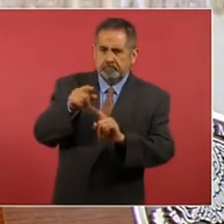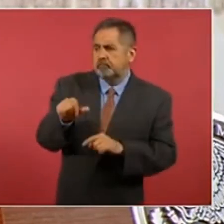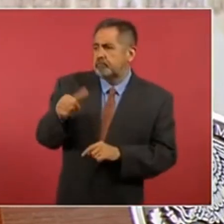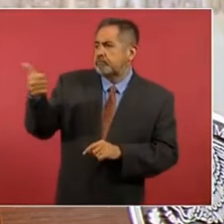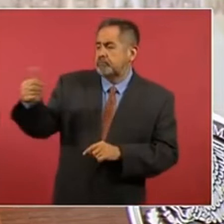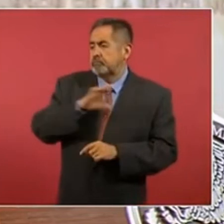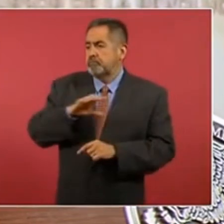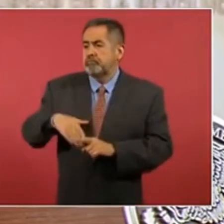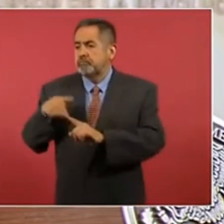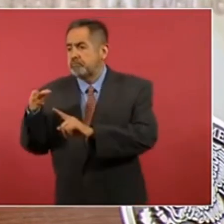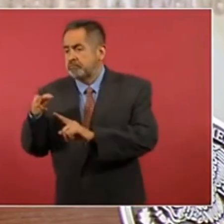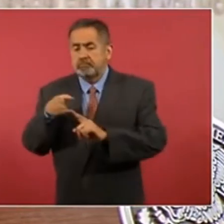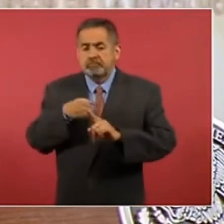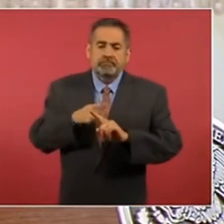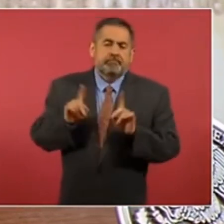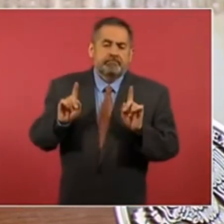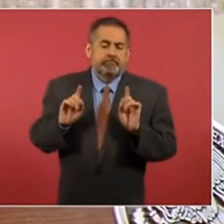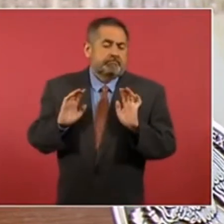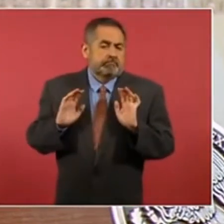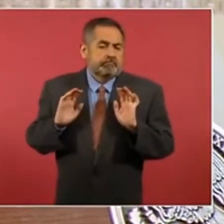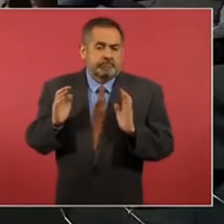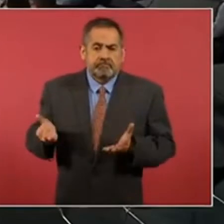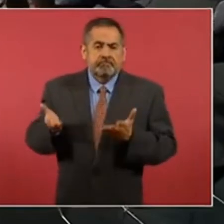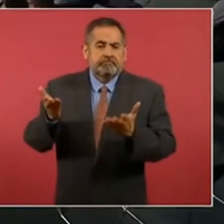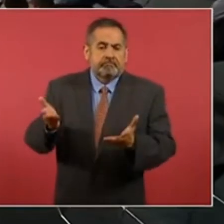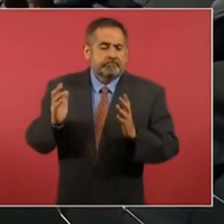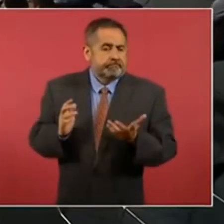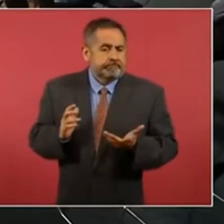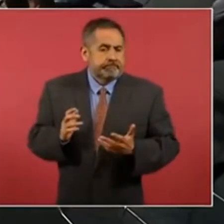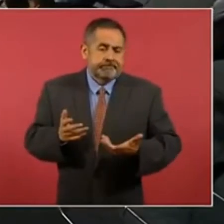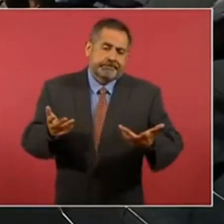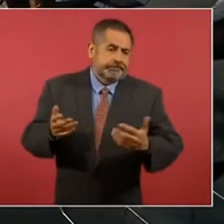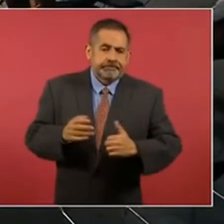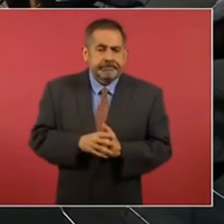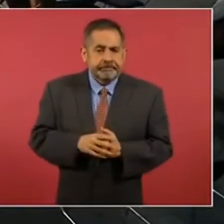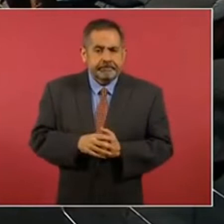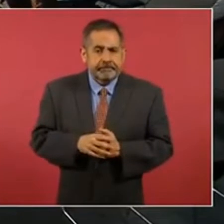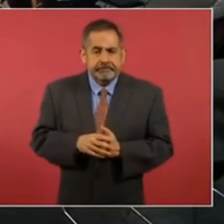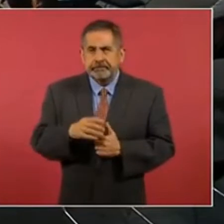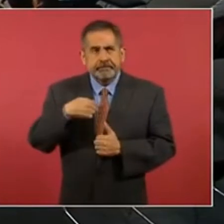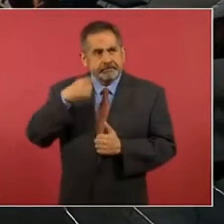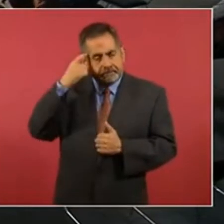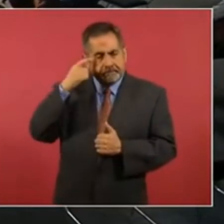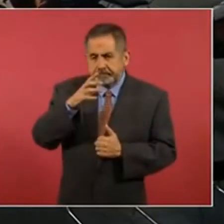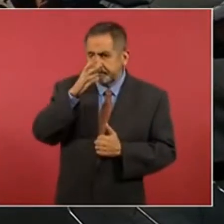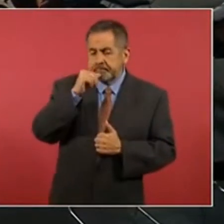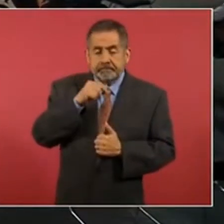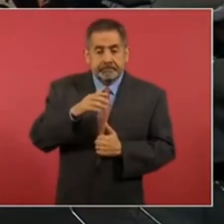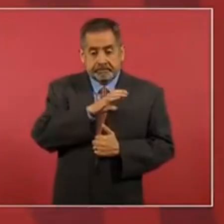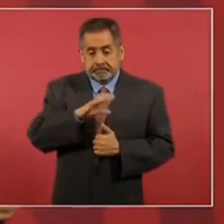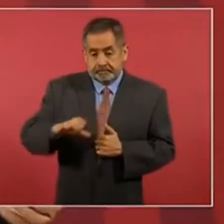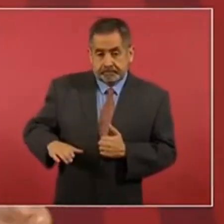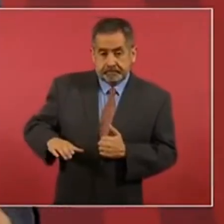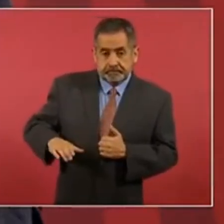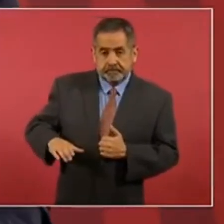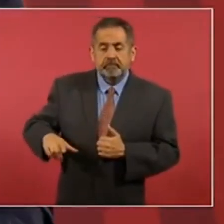candidato. Y el planteamiento es, no puede ser que el candidato propuesto por